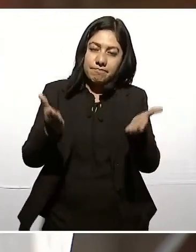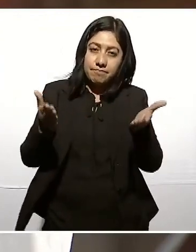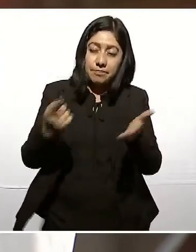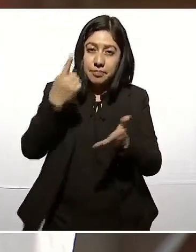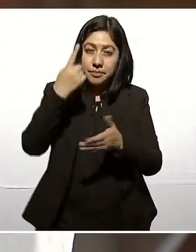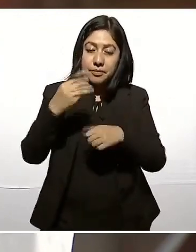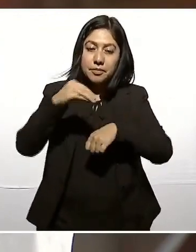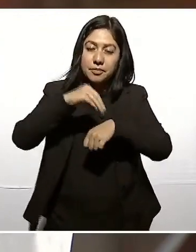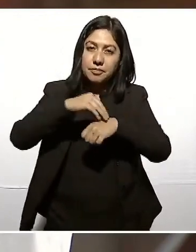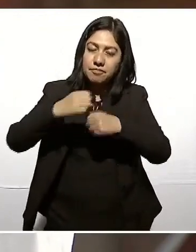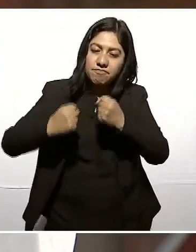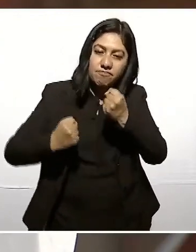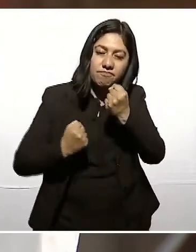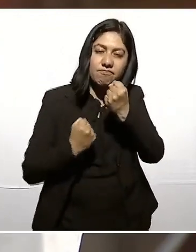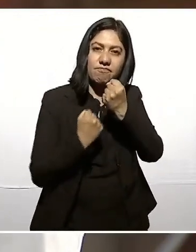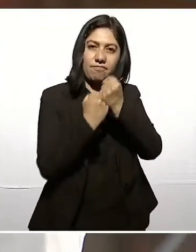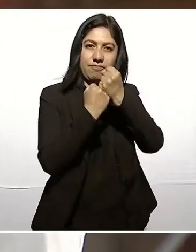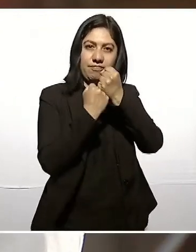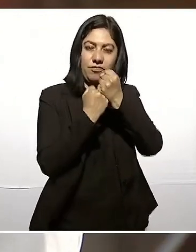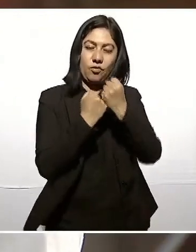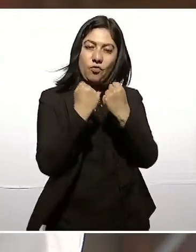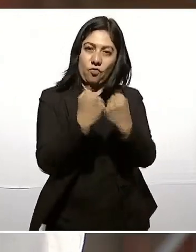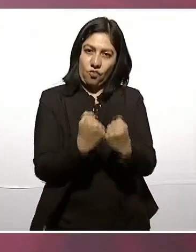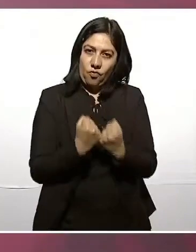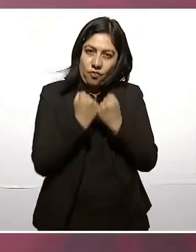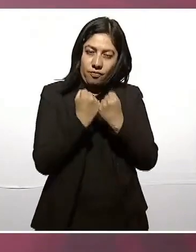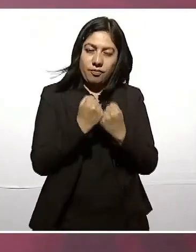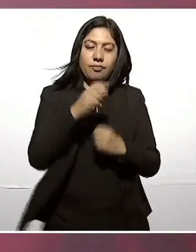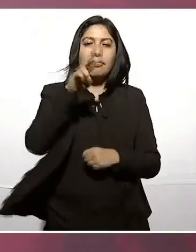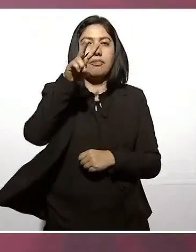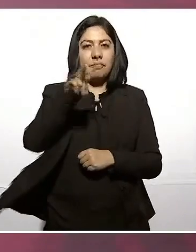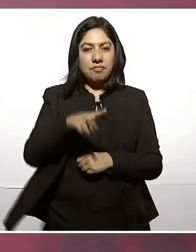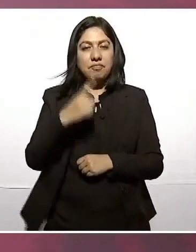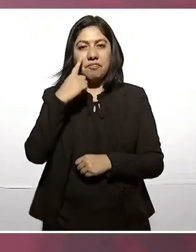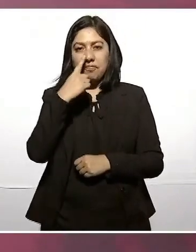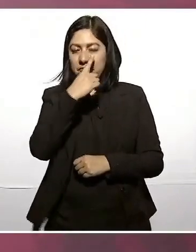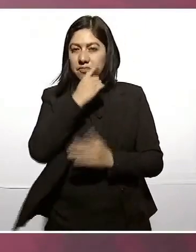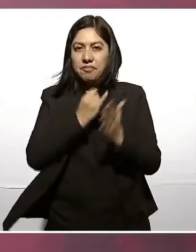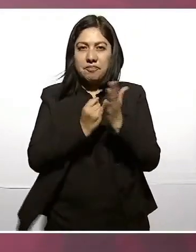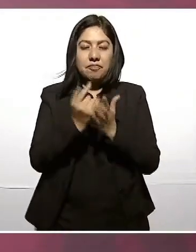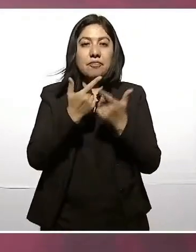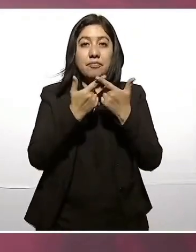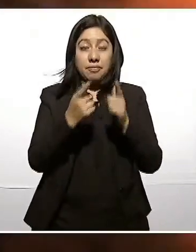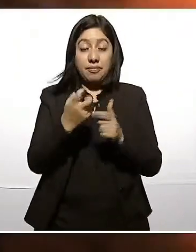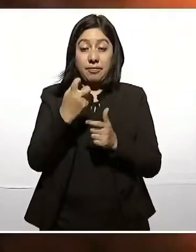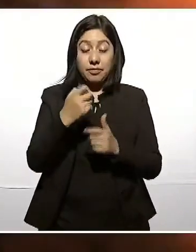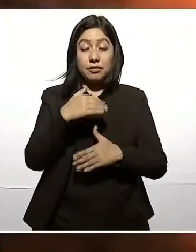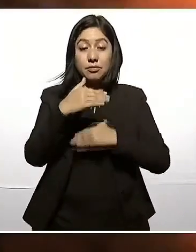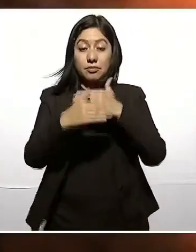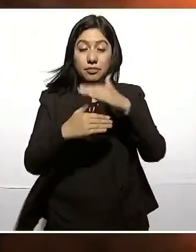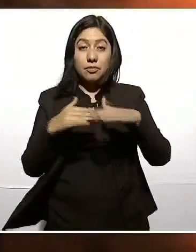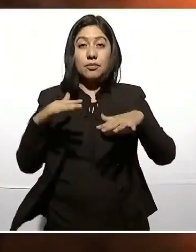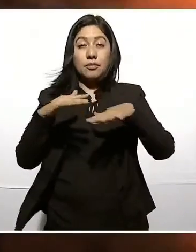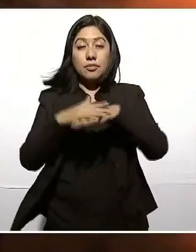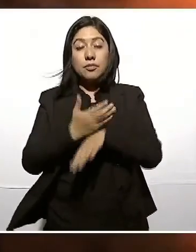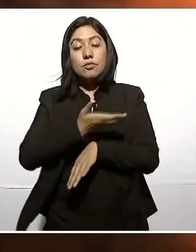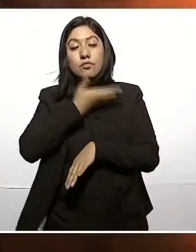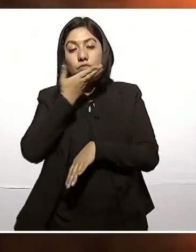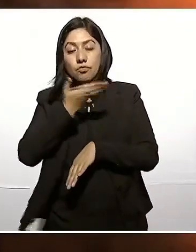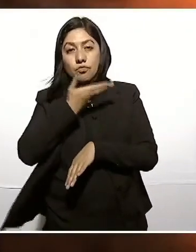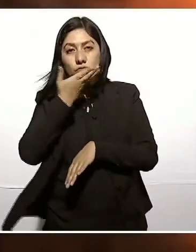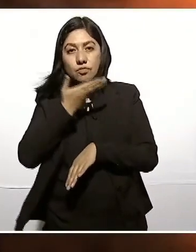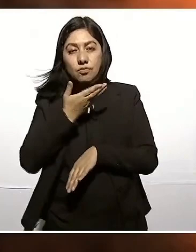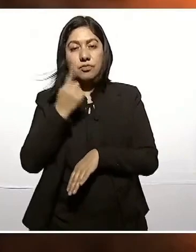bases de una auténtica democracia y crear al mismo tiempo el hábito democrático. a